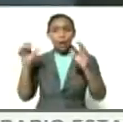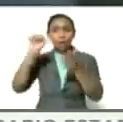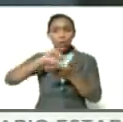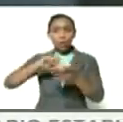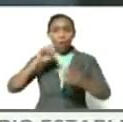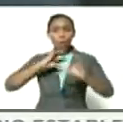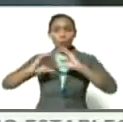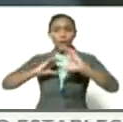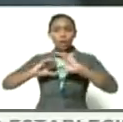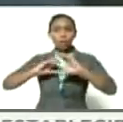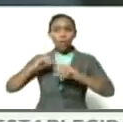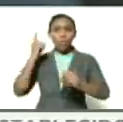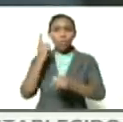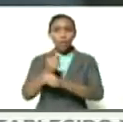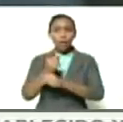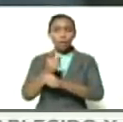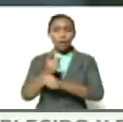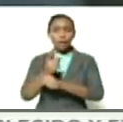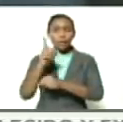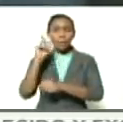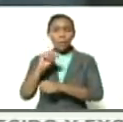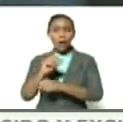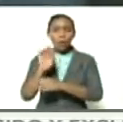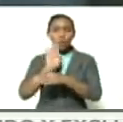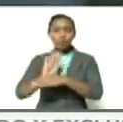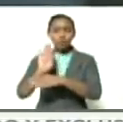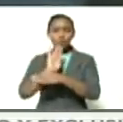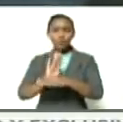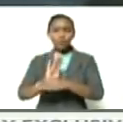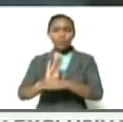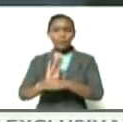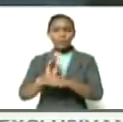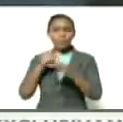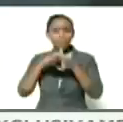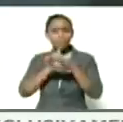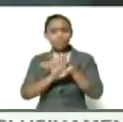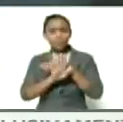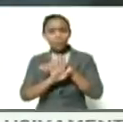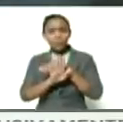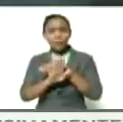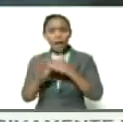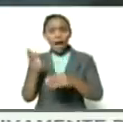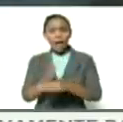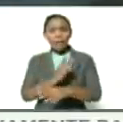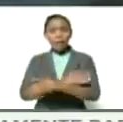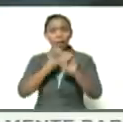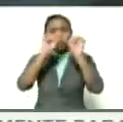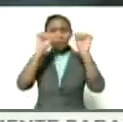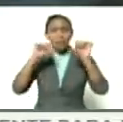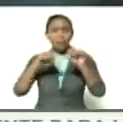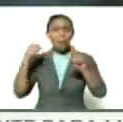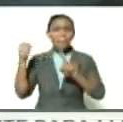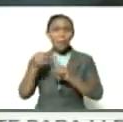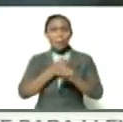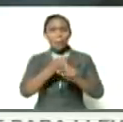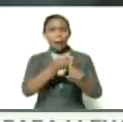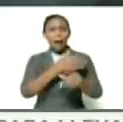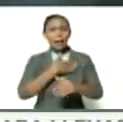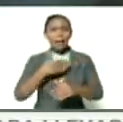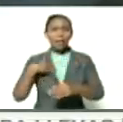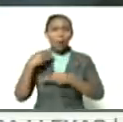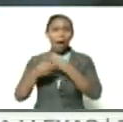comunicación deben estar también protegidos y resguardados ante los sistemáticos ataques que han querido